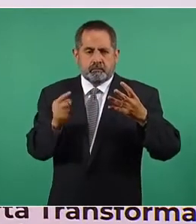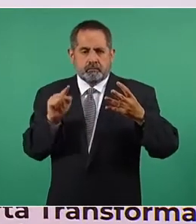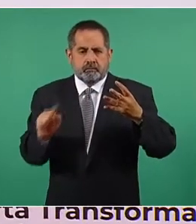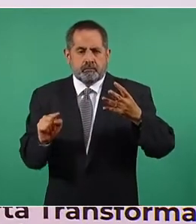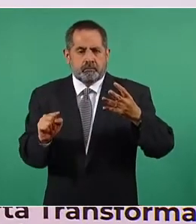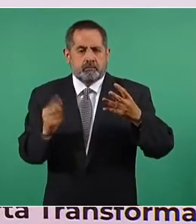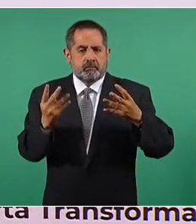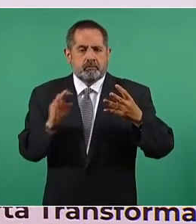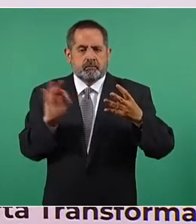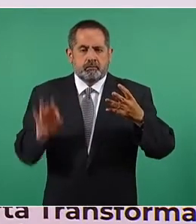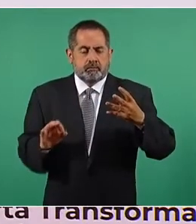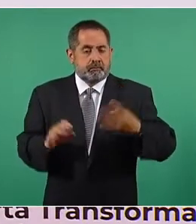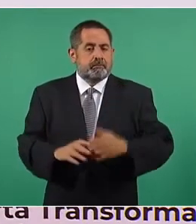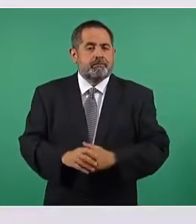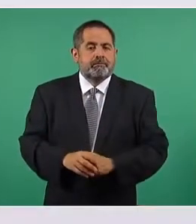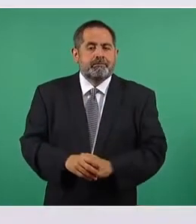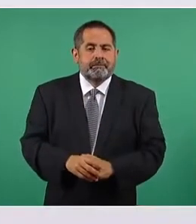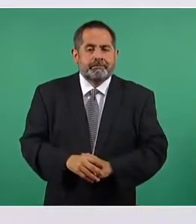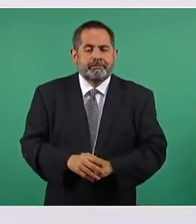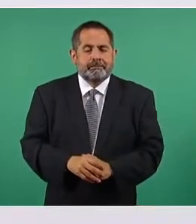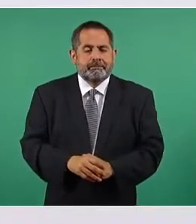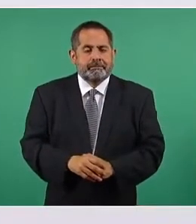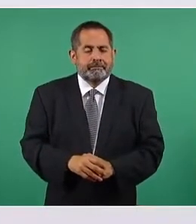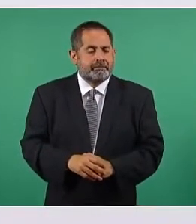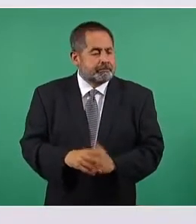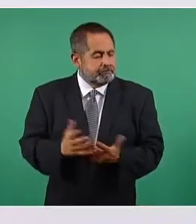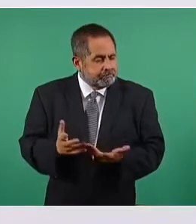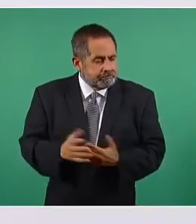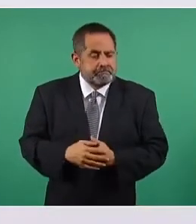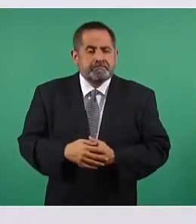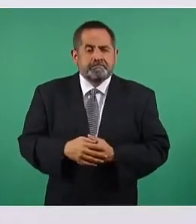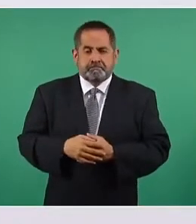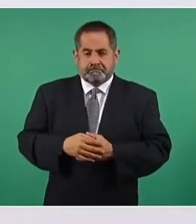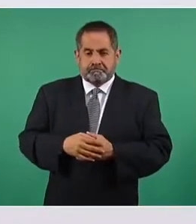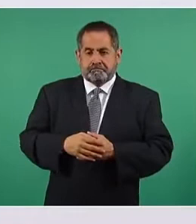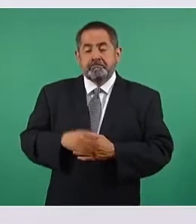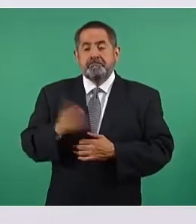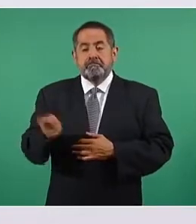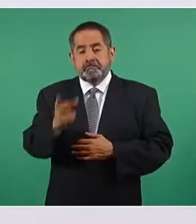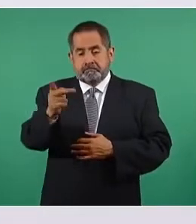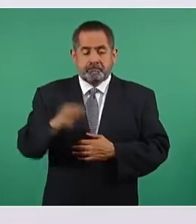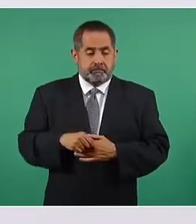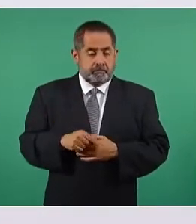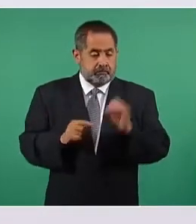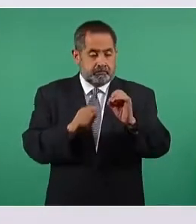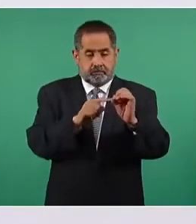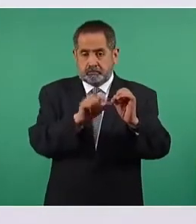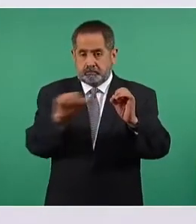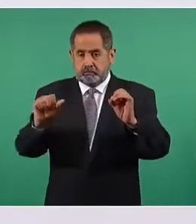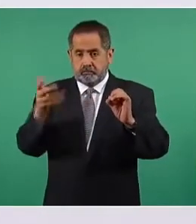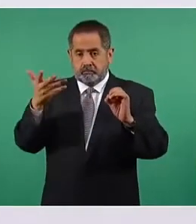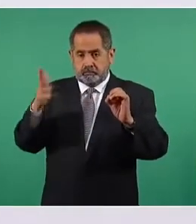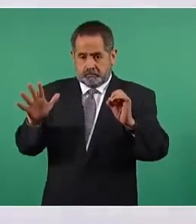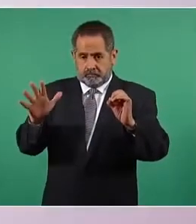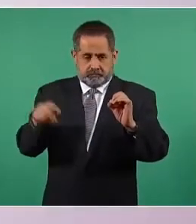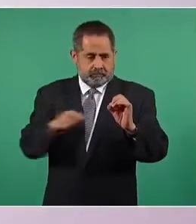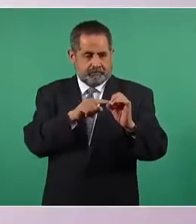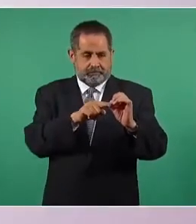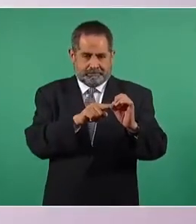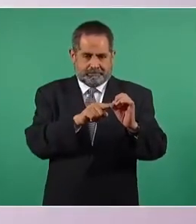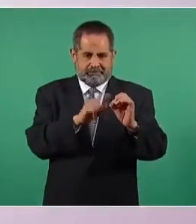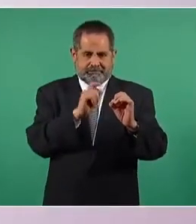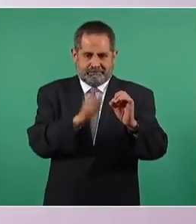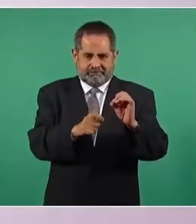.4 por ciento. En una escala del 0 al 10, donde 0 significa